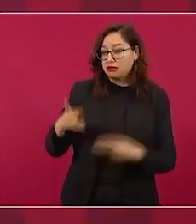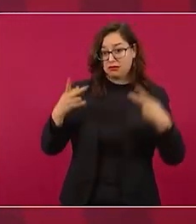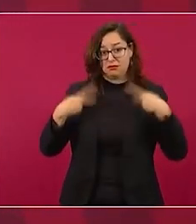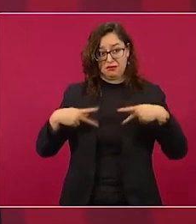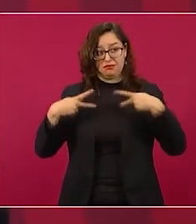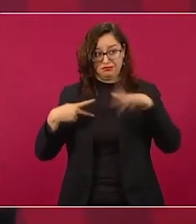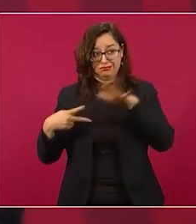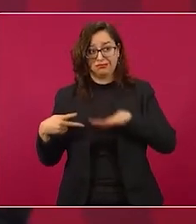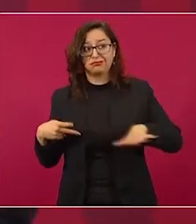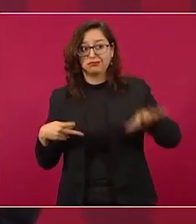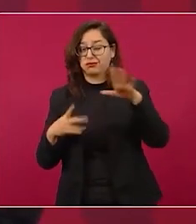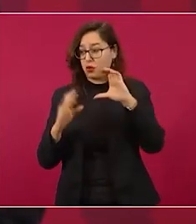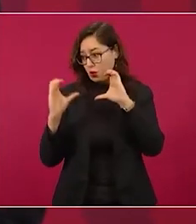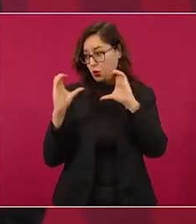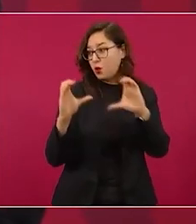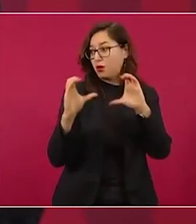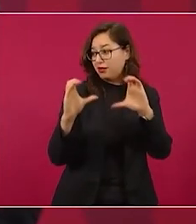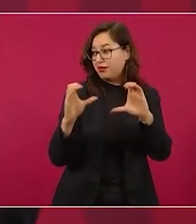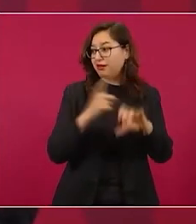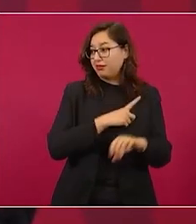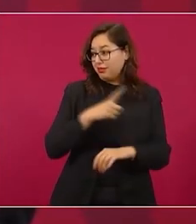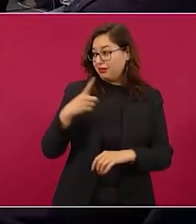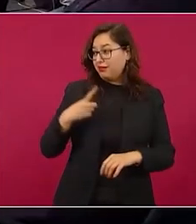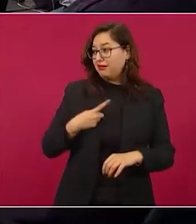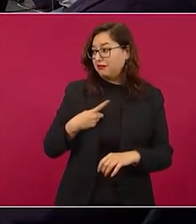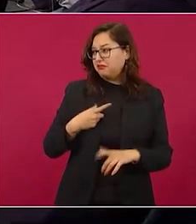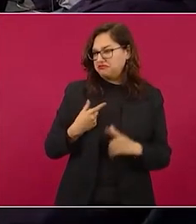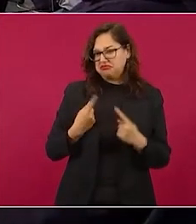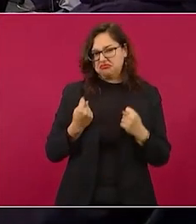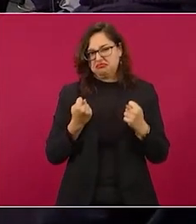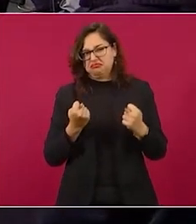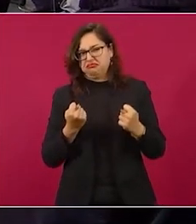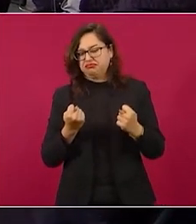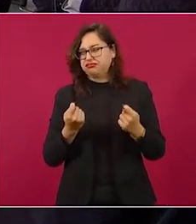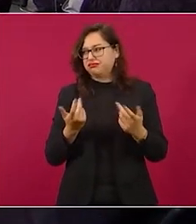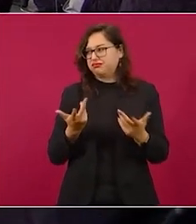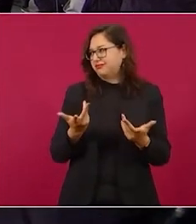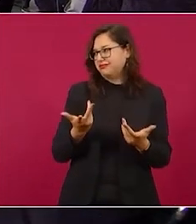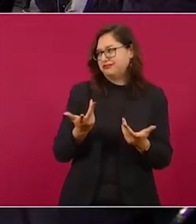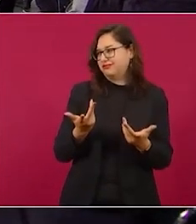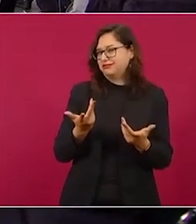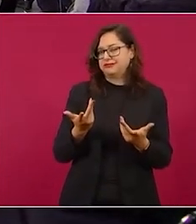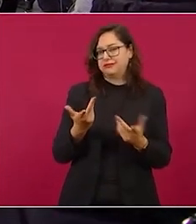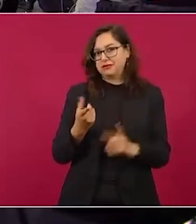y se lucha por ideales,